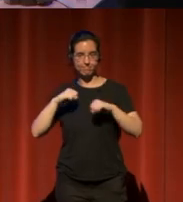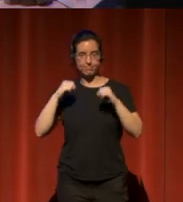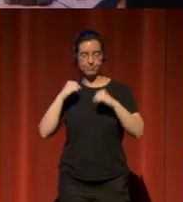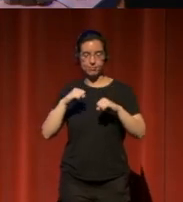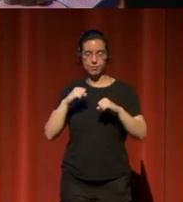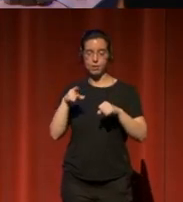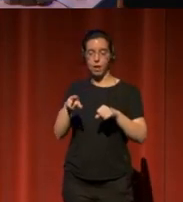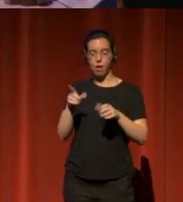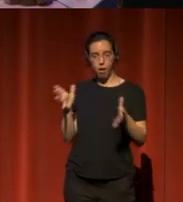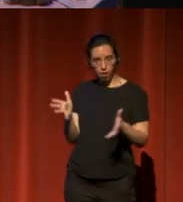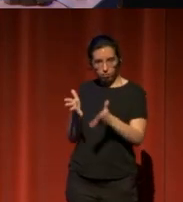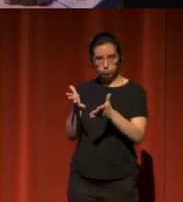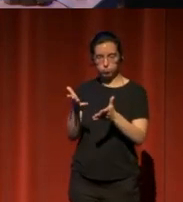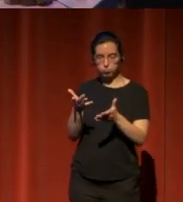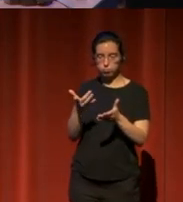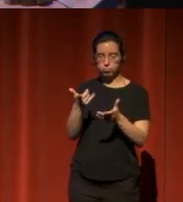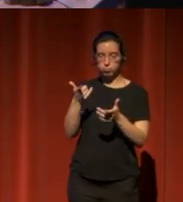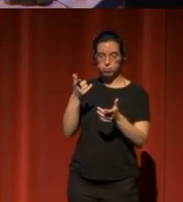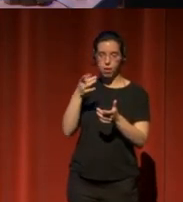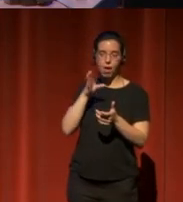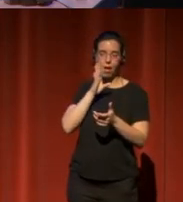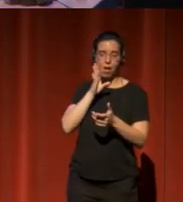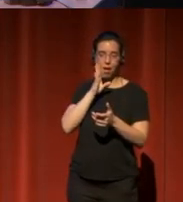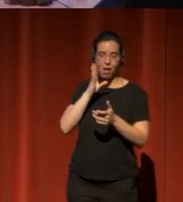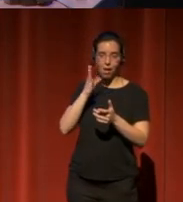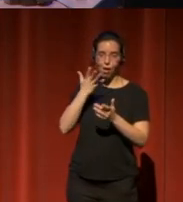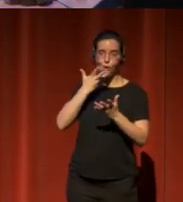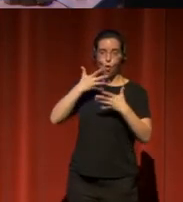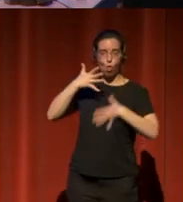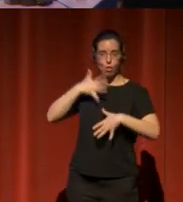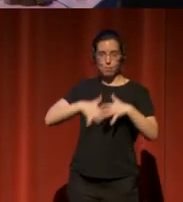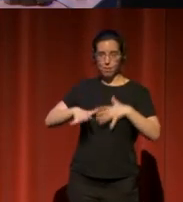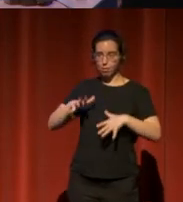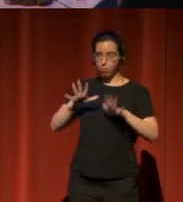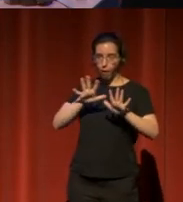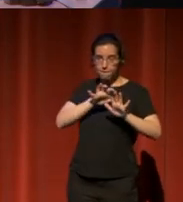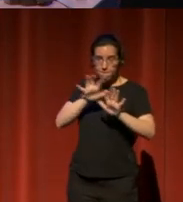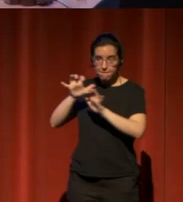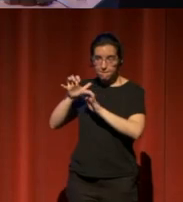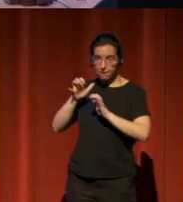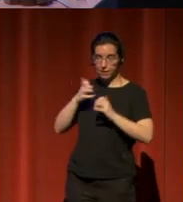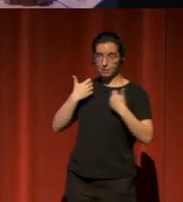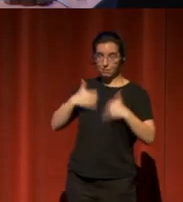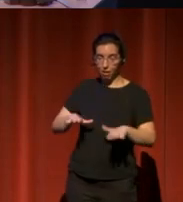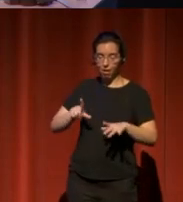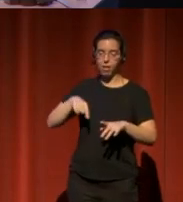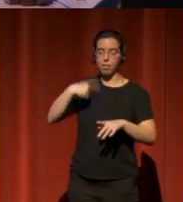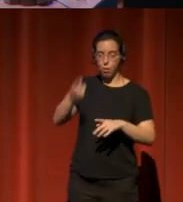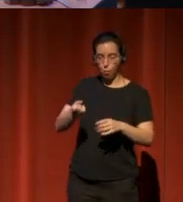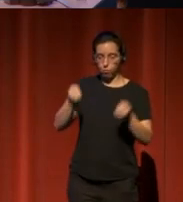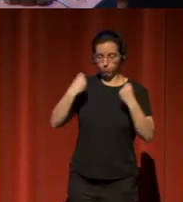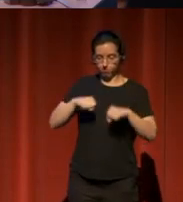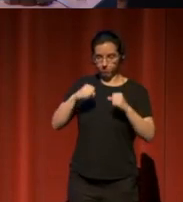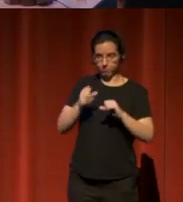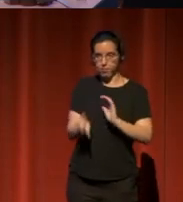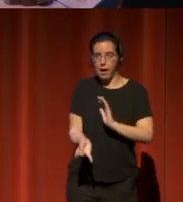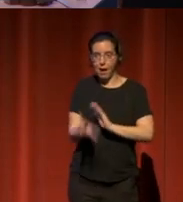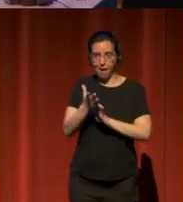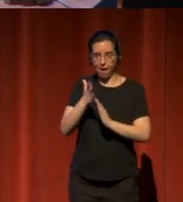poner en práctica los conocimientos adquiridos durante la primera fase y montar tu laboratorio bibliotecario.